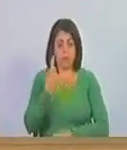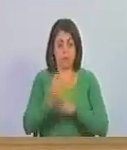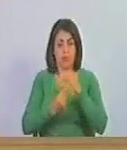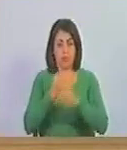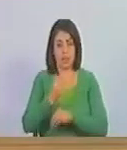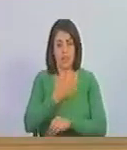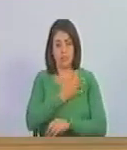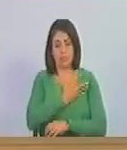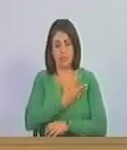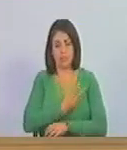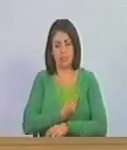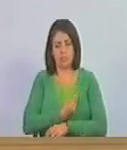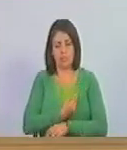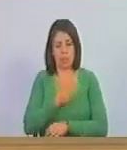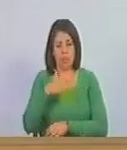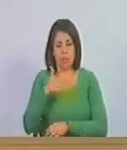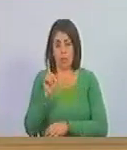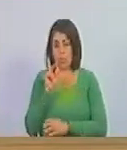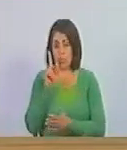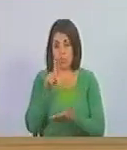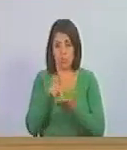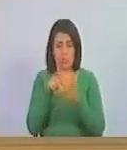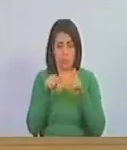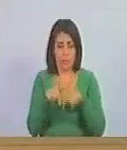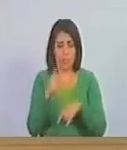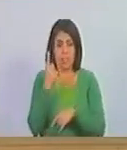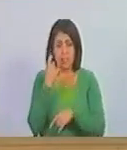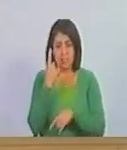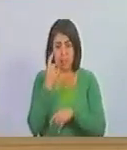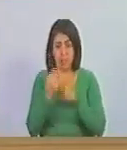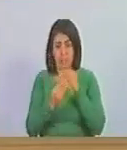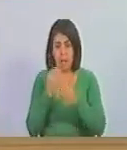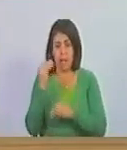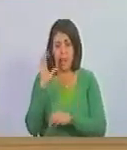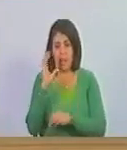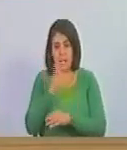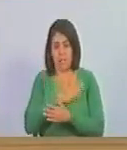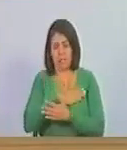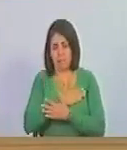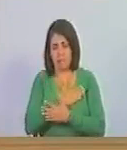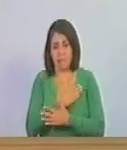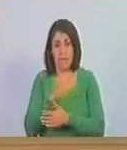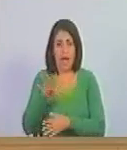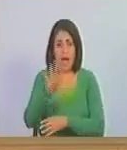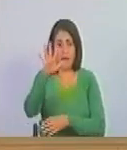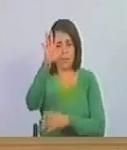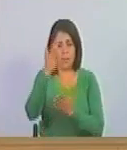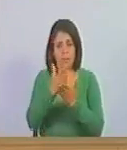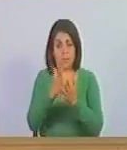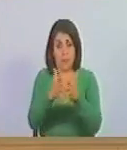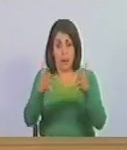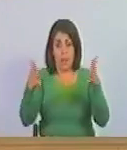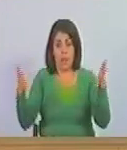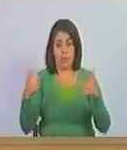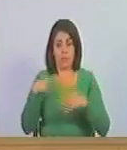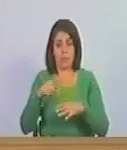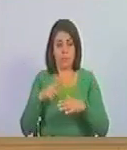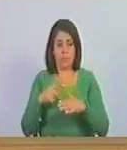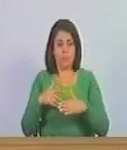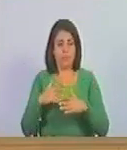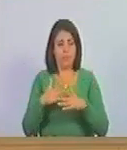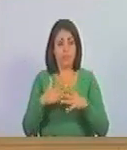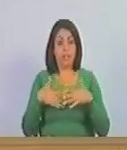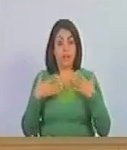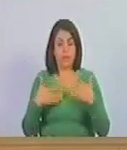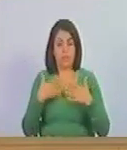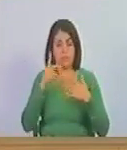nostalgia cuando no se está se extraña mucho más a Caracas el Ávila siempre será más grande cuando te alejas e